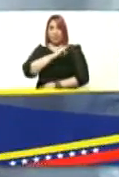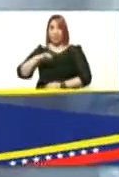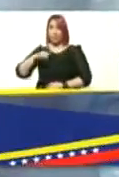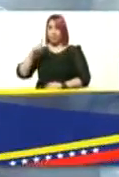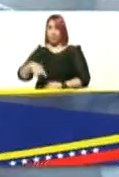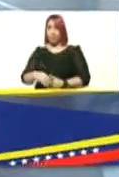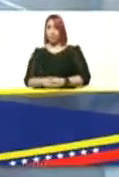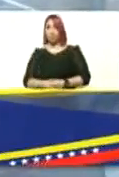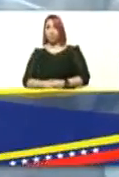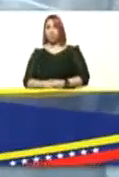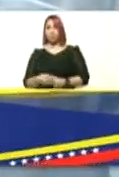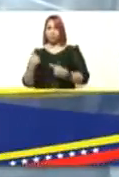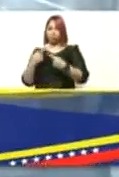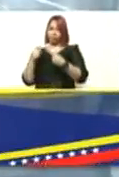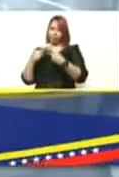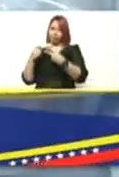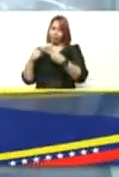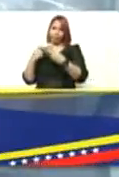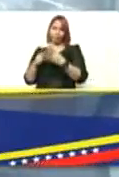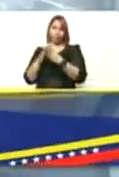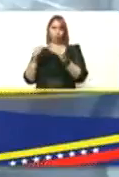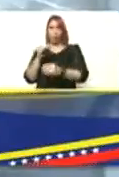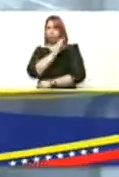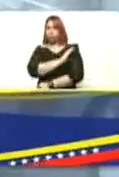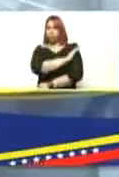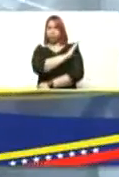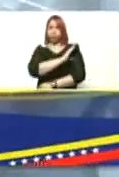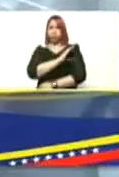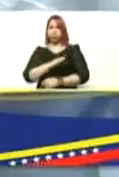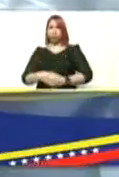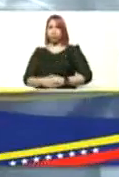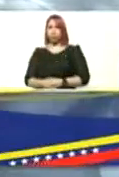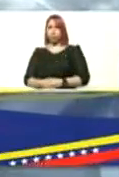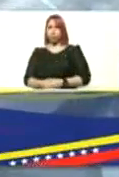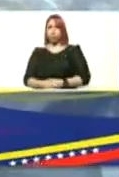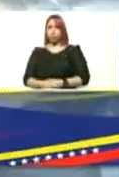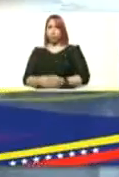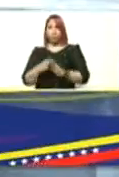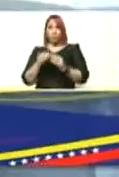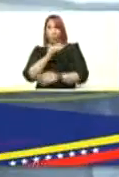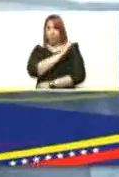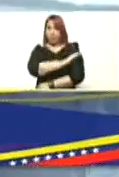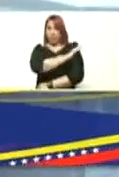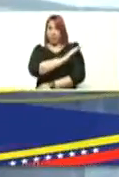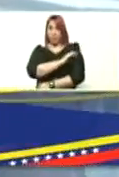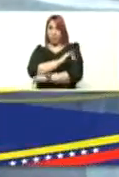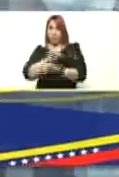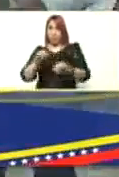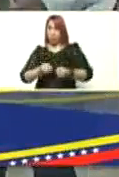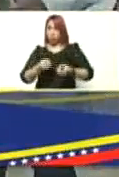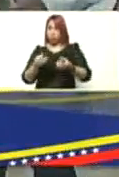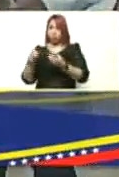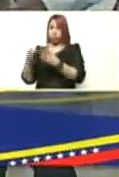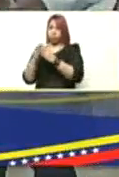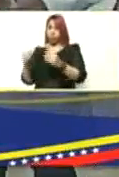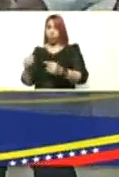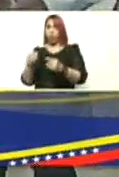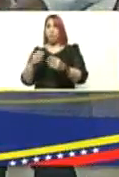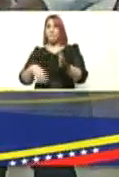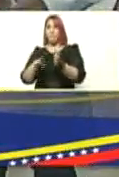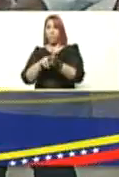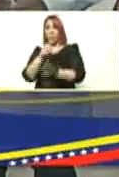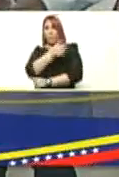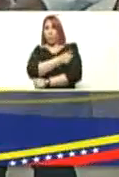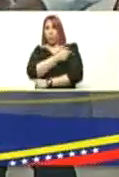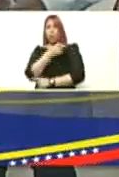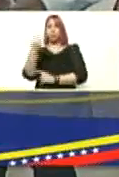clínicas Caracas Loida Fenisalud Atías bueno a todas las clínicas se les está enviando también todas las dosis presidente así como